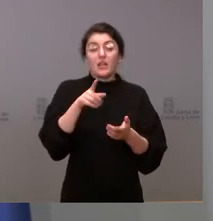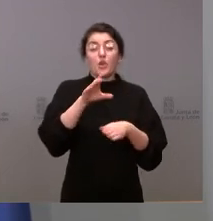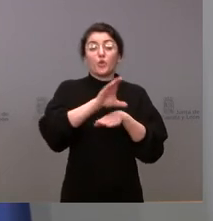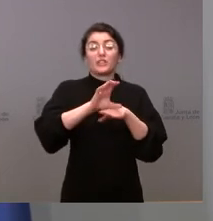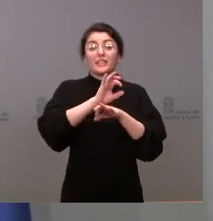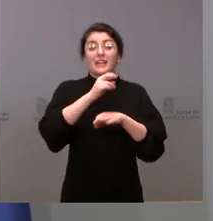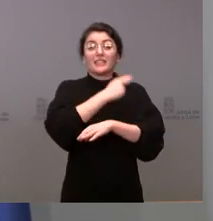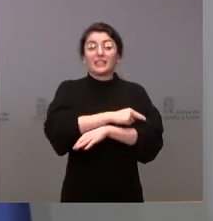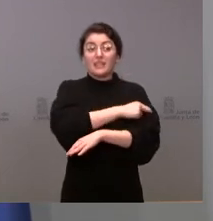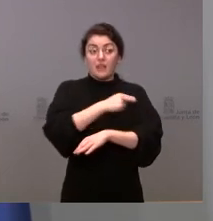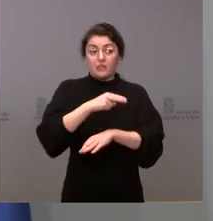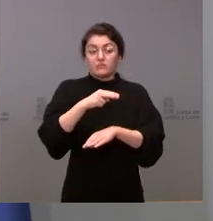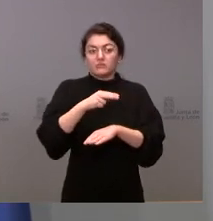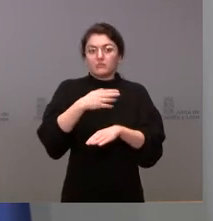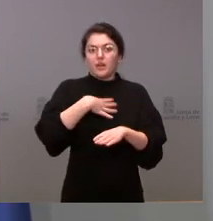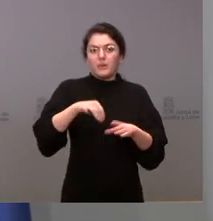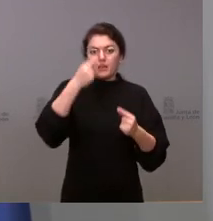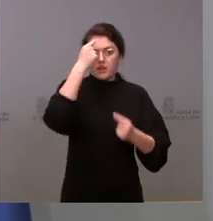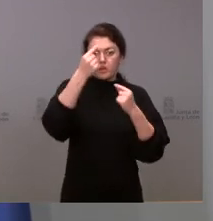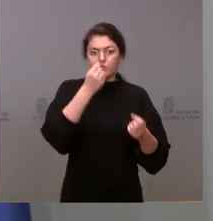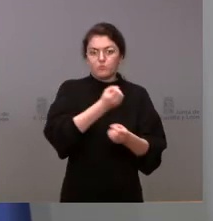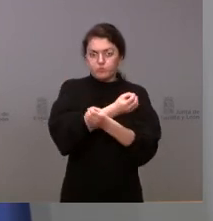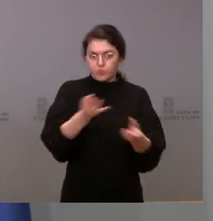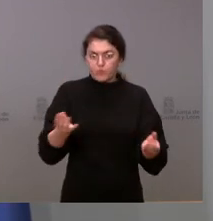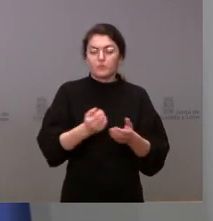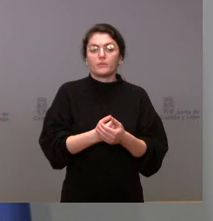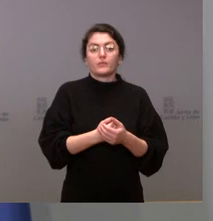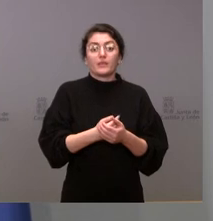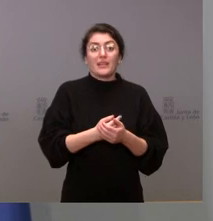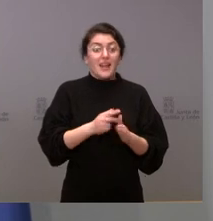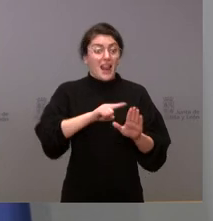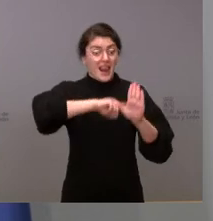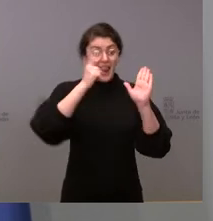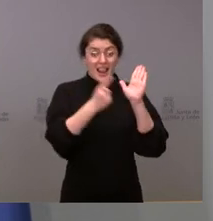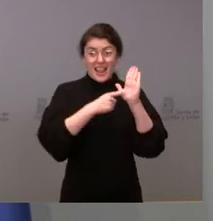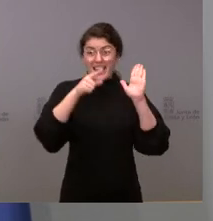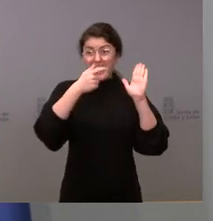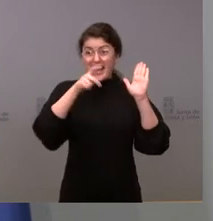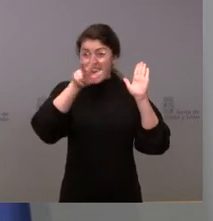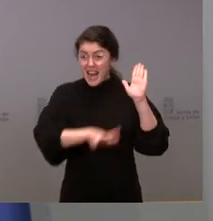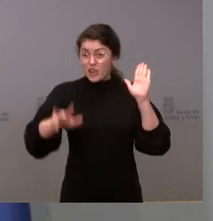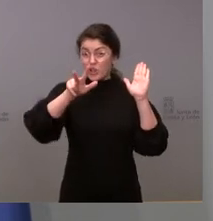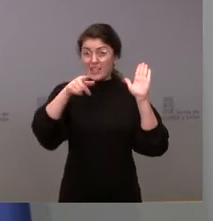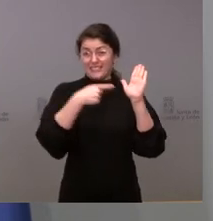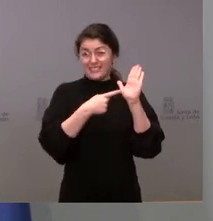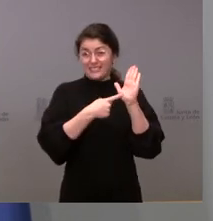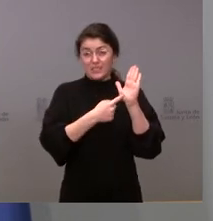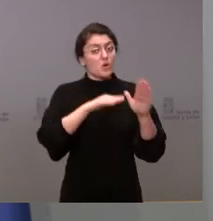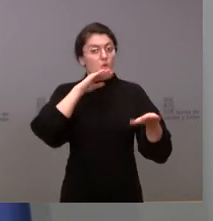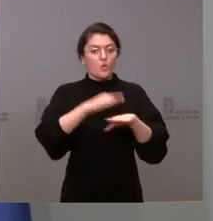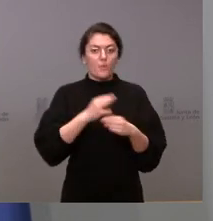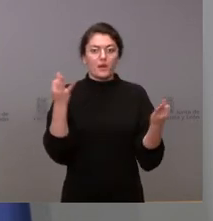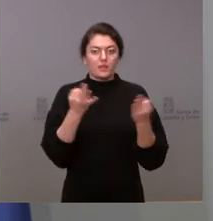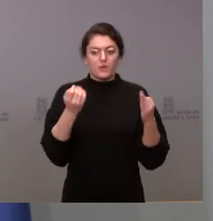que es de obligado cumplimiento y nosotros lo que haremos es el cumplimiento de esa normativa el cumplimiento de esa ley